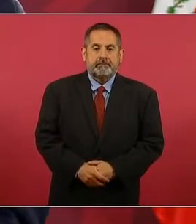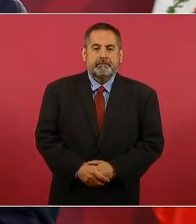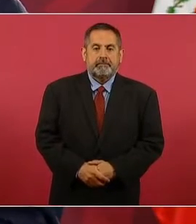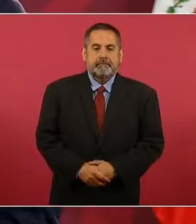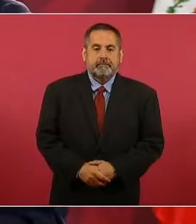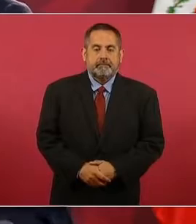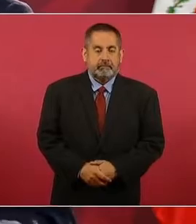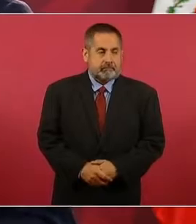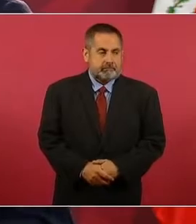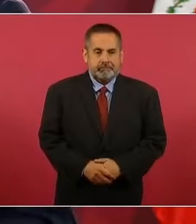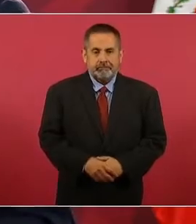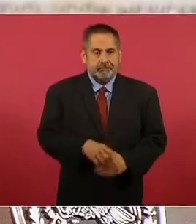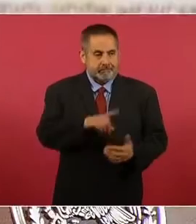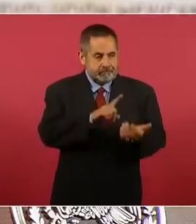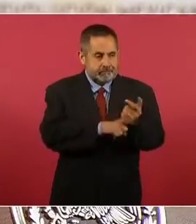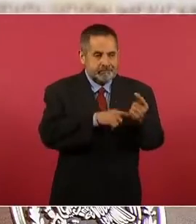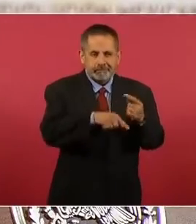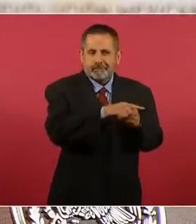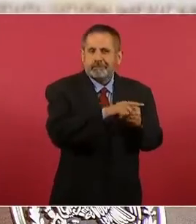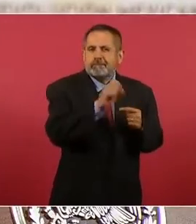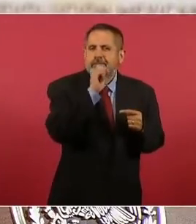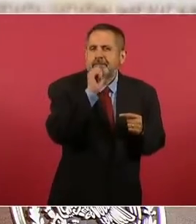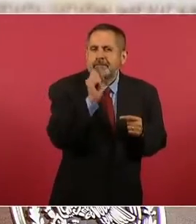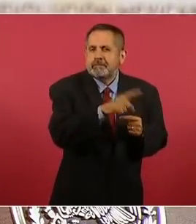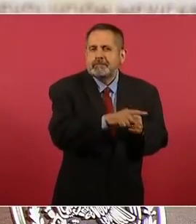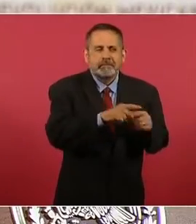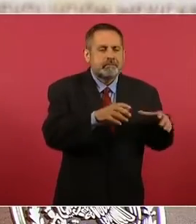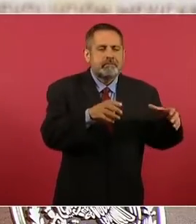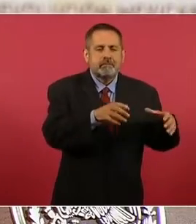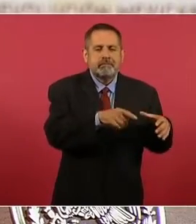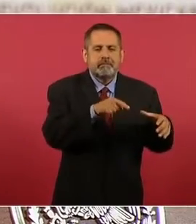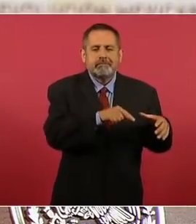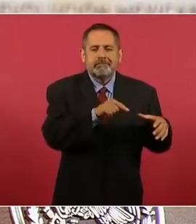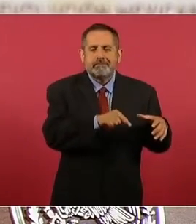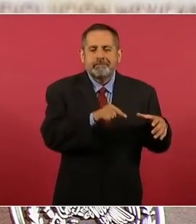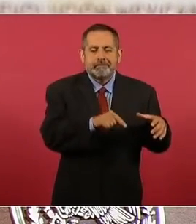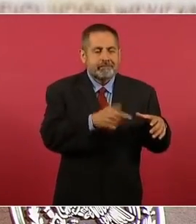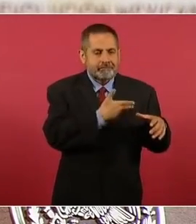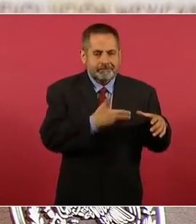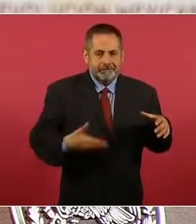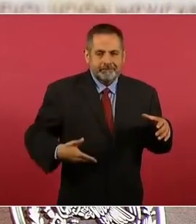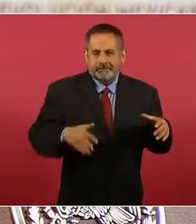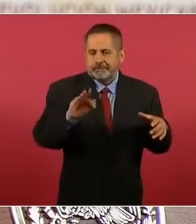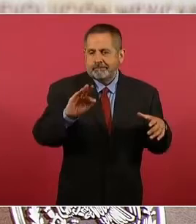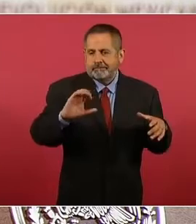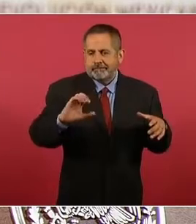Entre ellos el presidente Calderón.